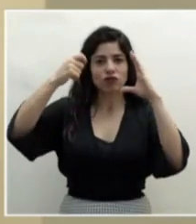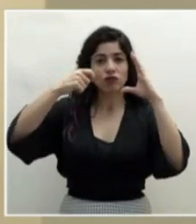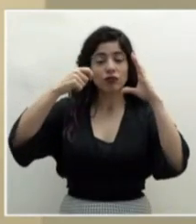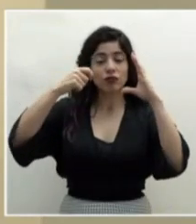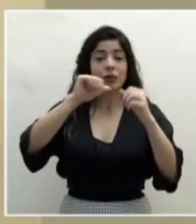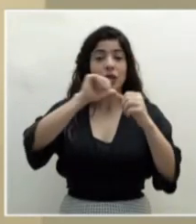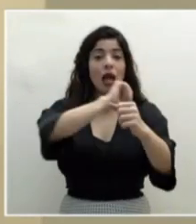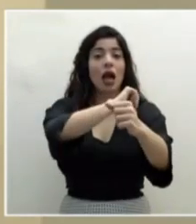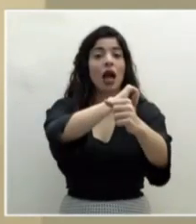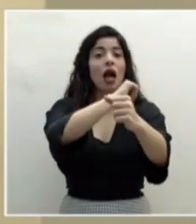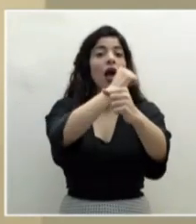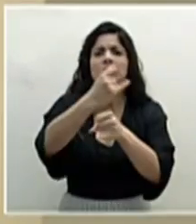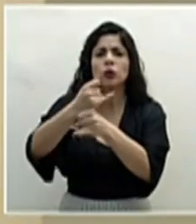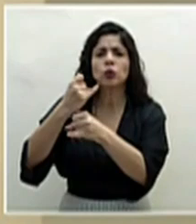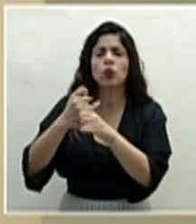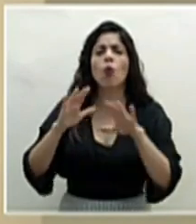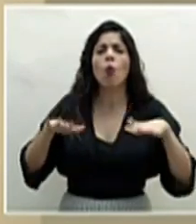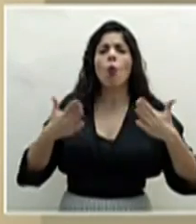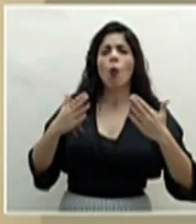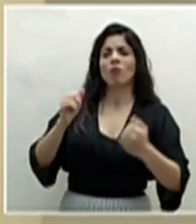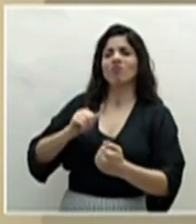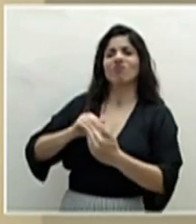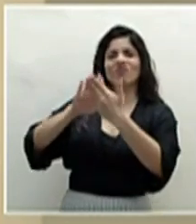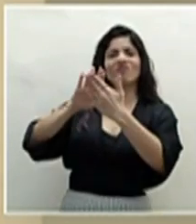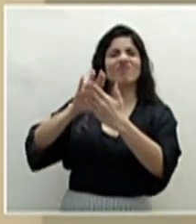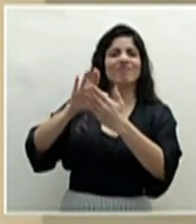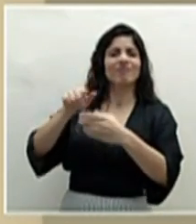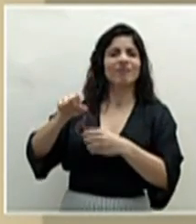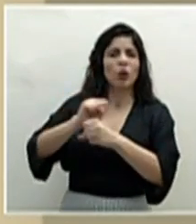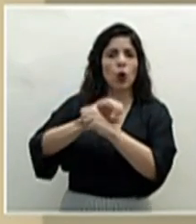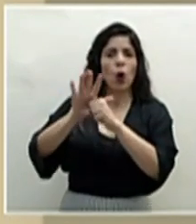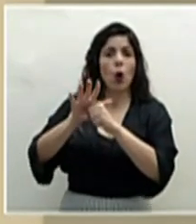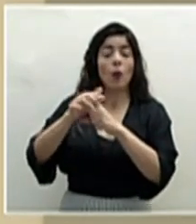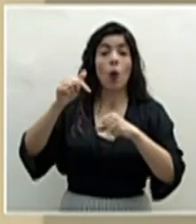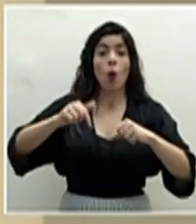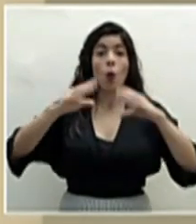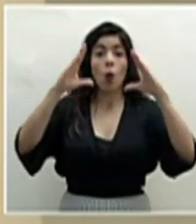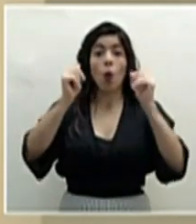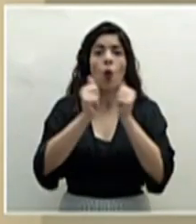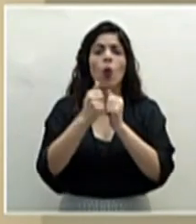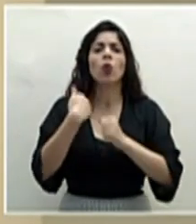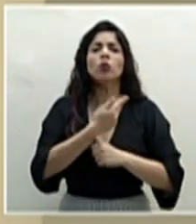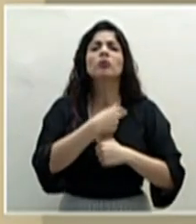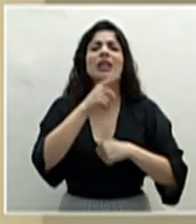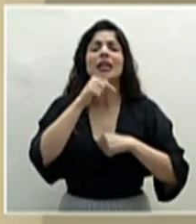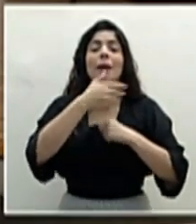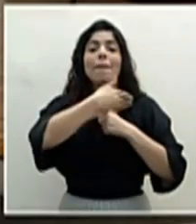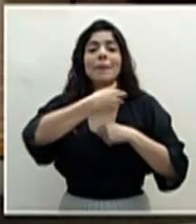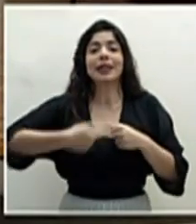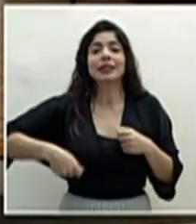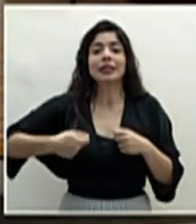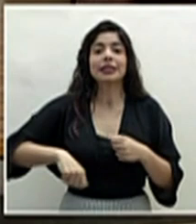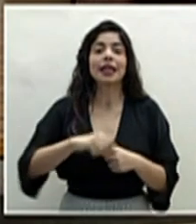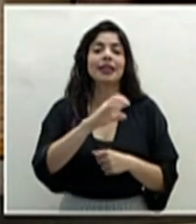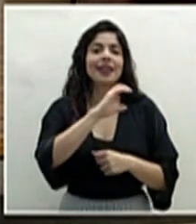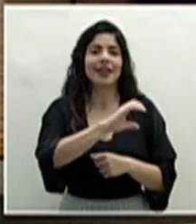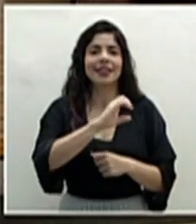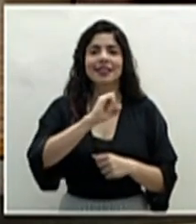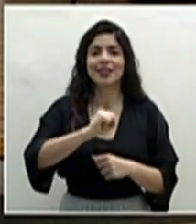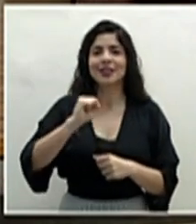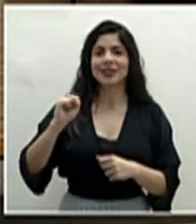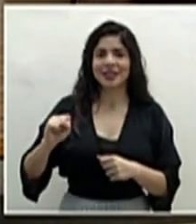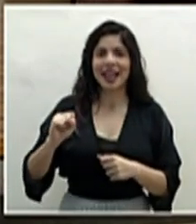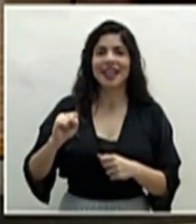las autoridades van a enfrentar la situación por el COVID-19. Esta tarde nos acompaña el presidente ejecutivo de la Caja Costarricense